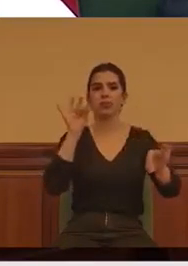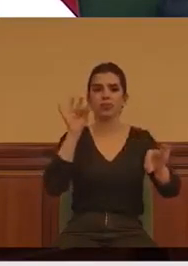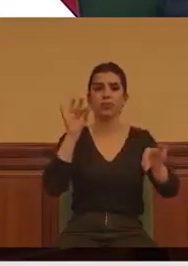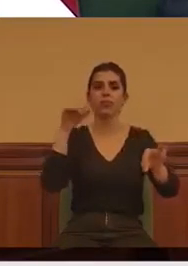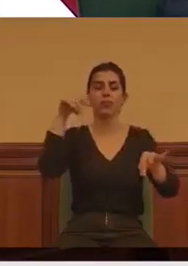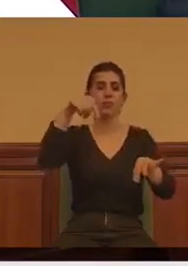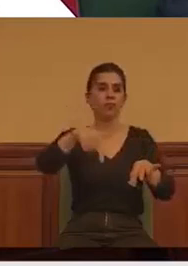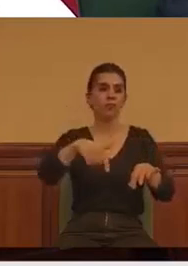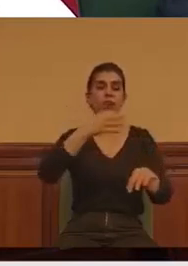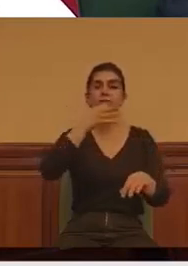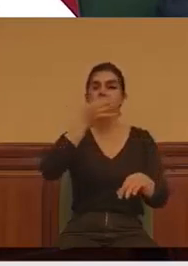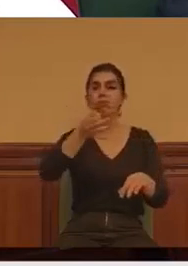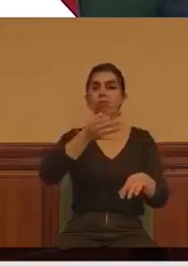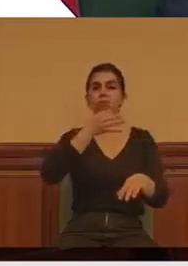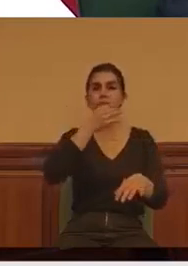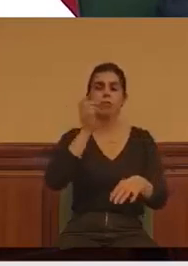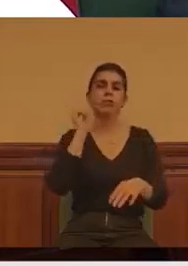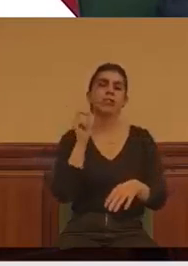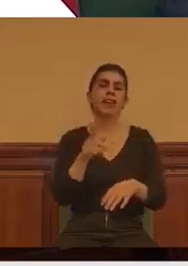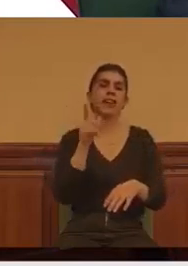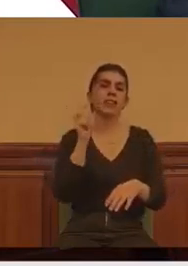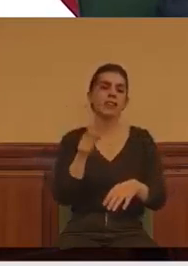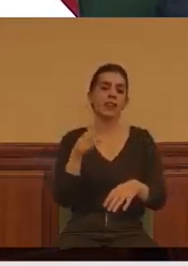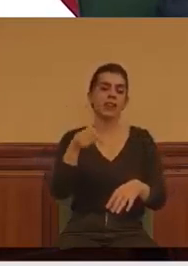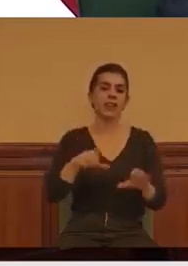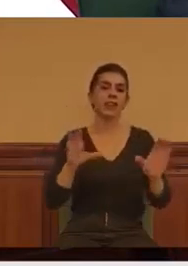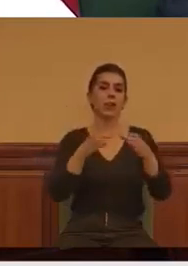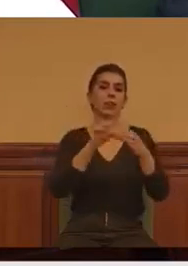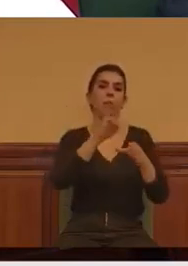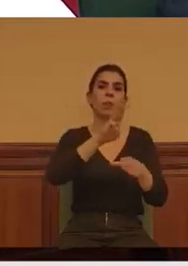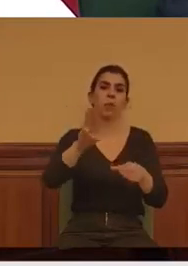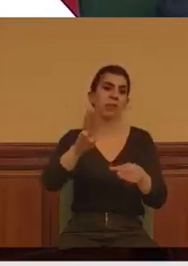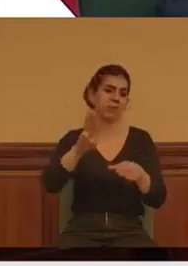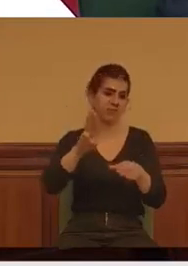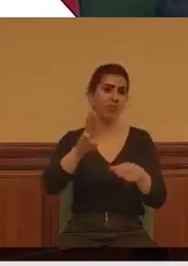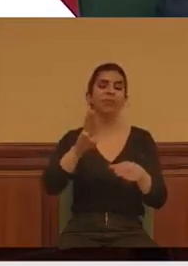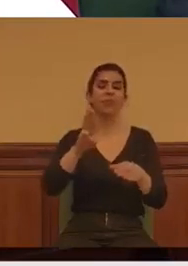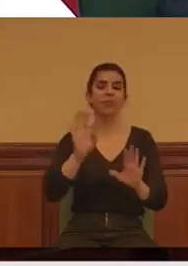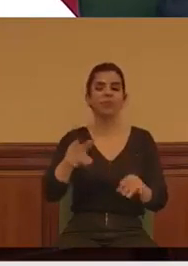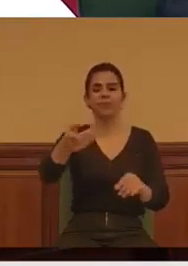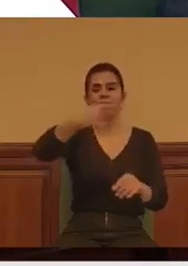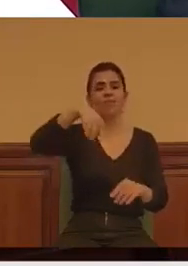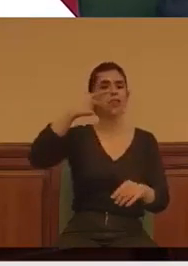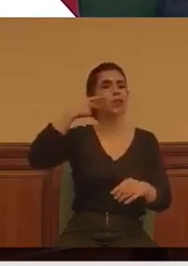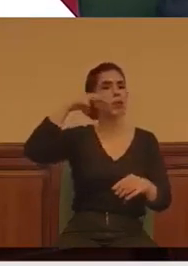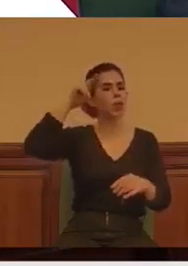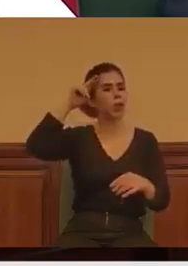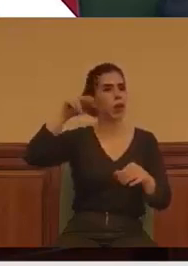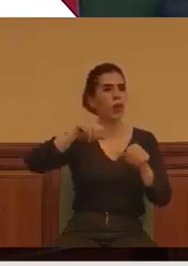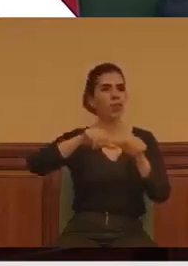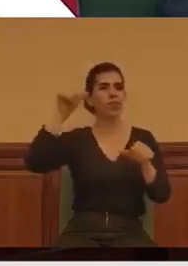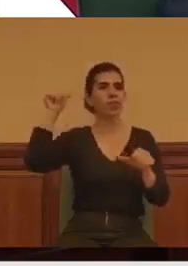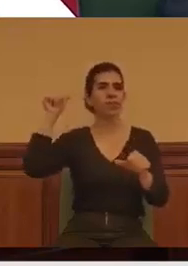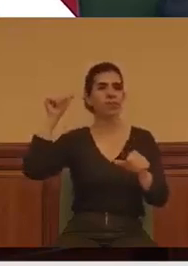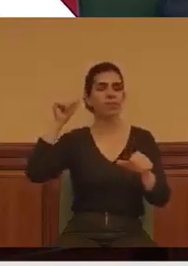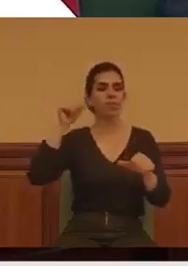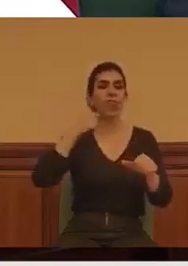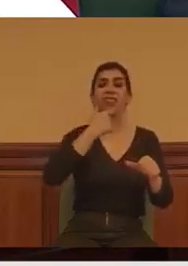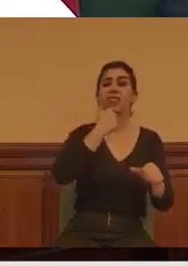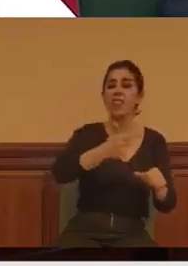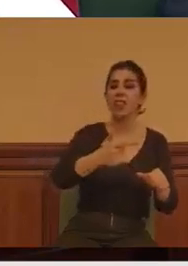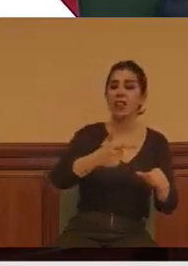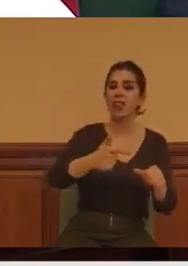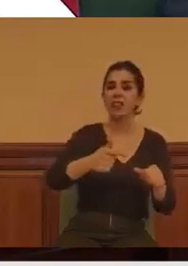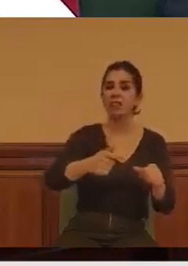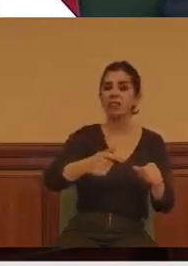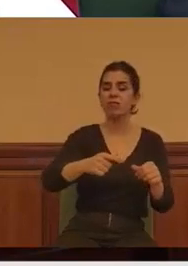discurso recurrente del Partido Popular en nuestra región, pero a tenor de la experiencia parece que del dicho al hecho hay mucho trecho.